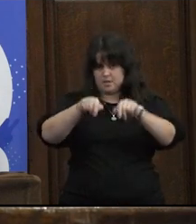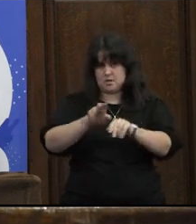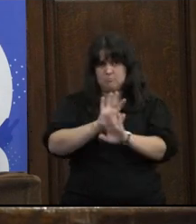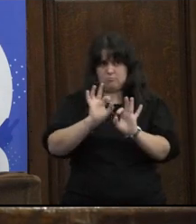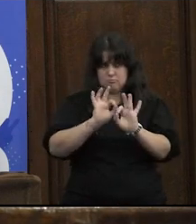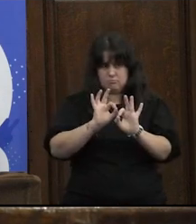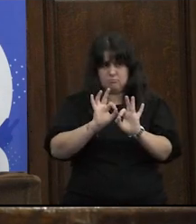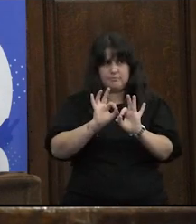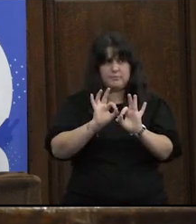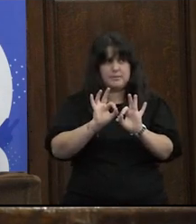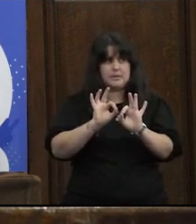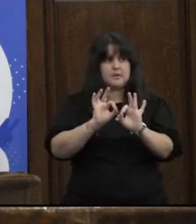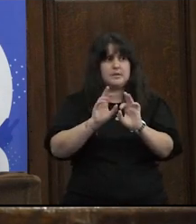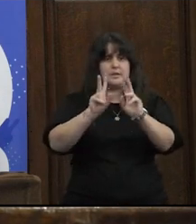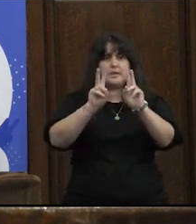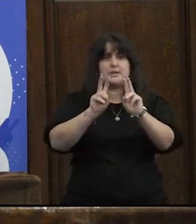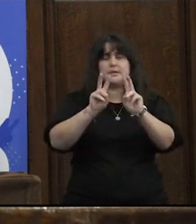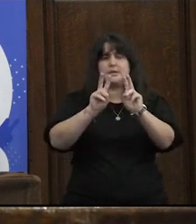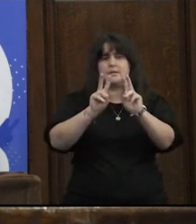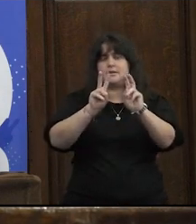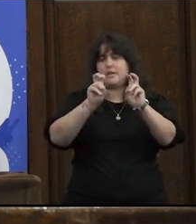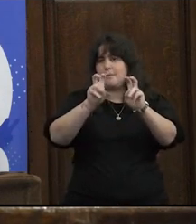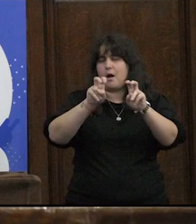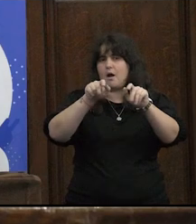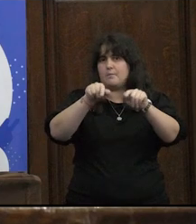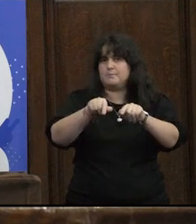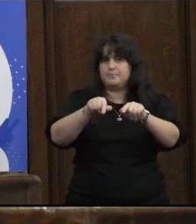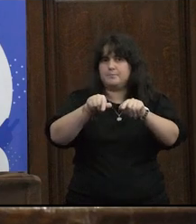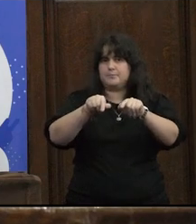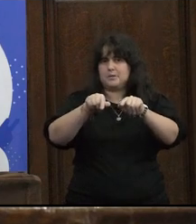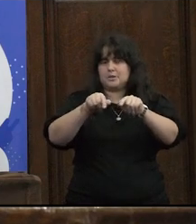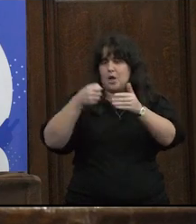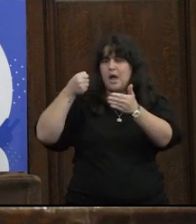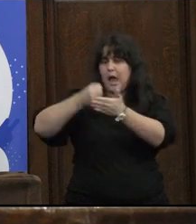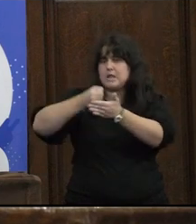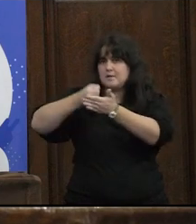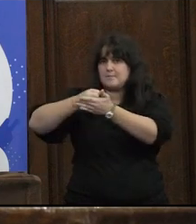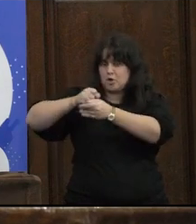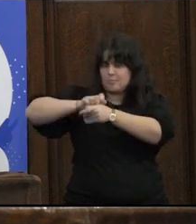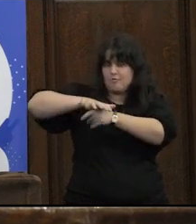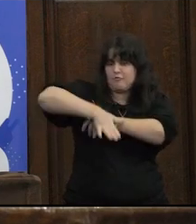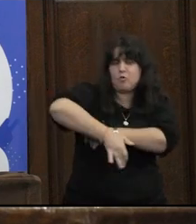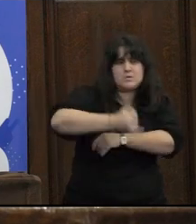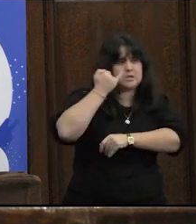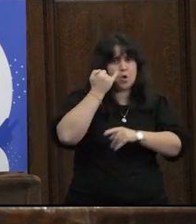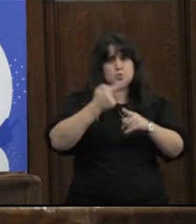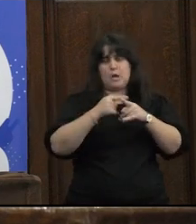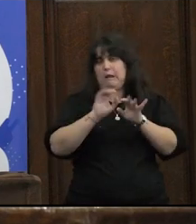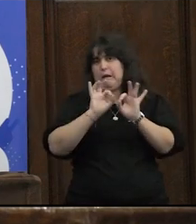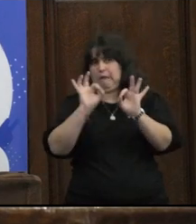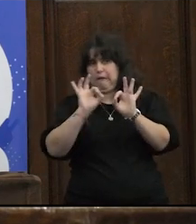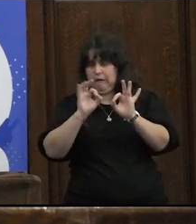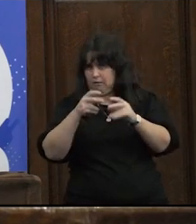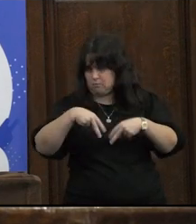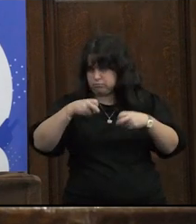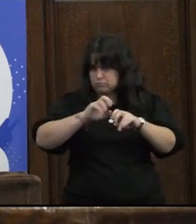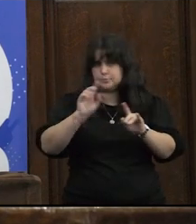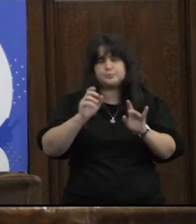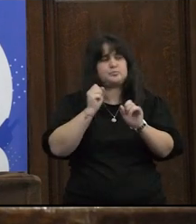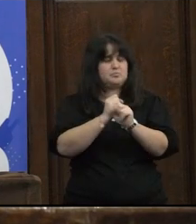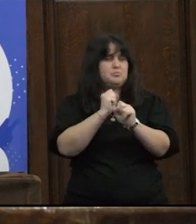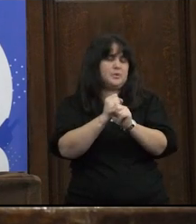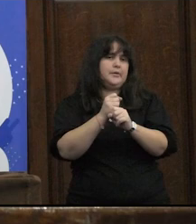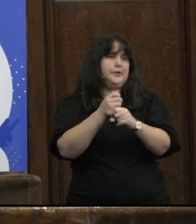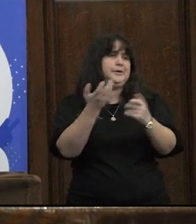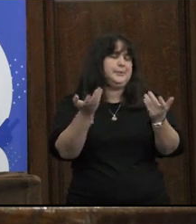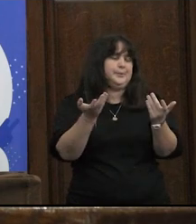este el campo de los puntualmente el campo de los activismos de la disidencia sexual por ejemplo he